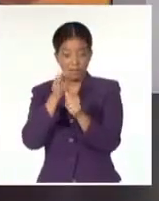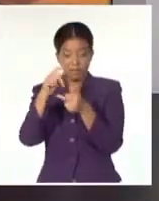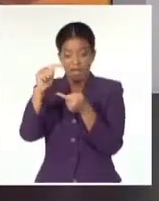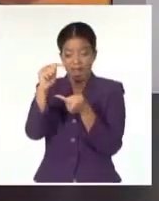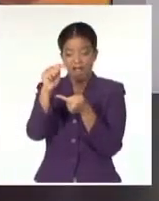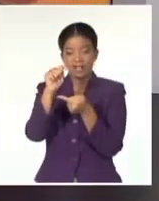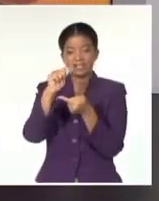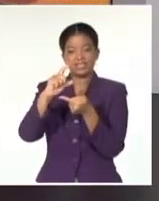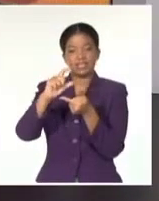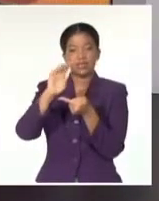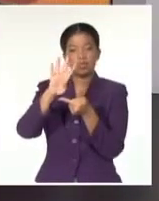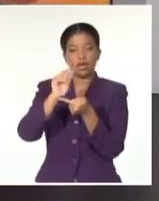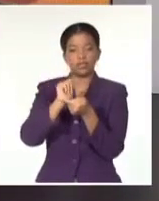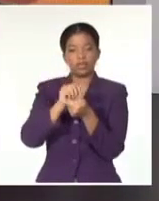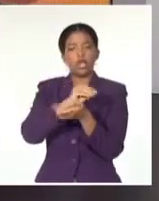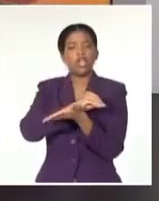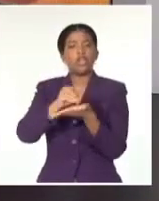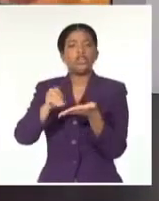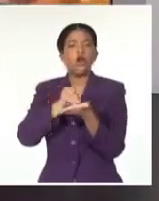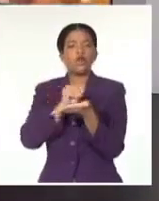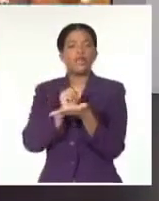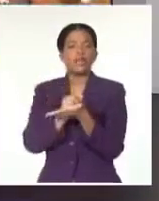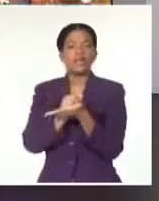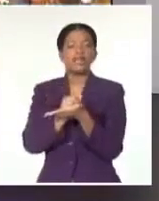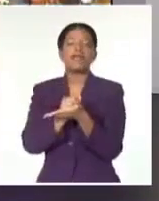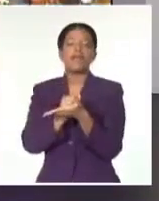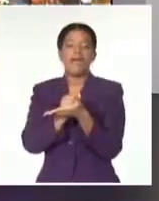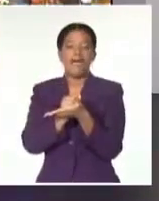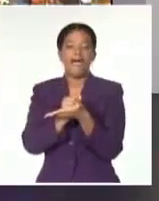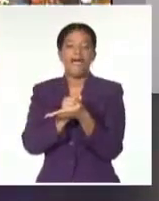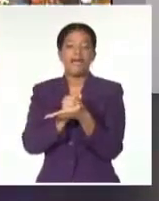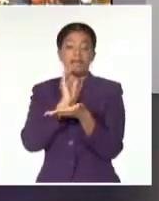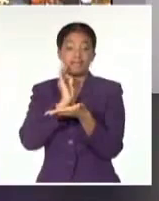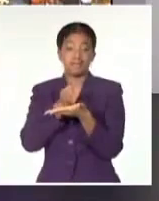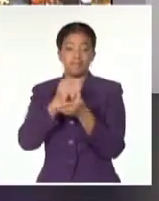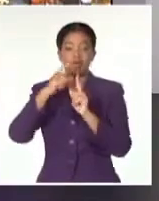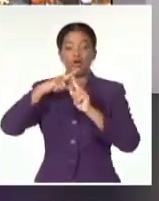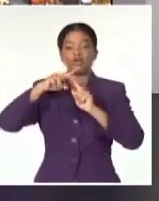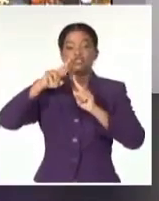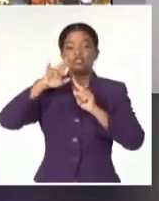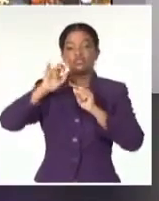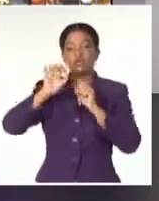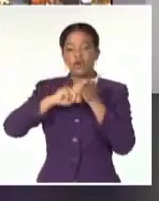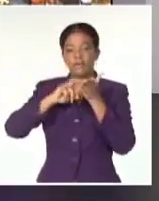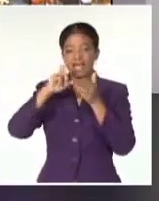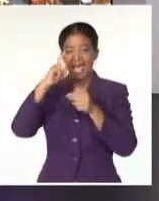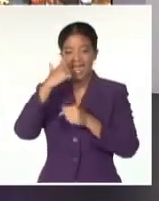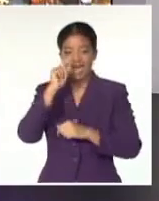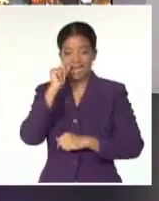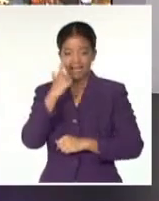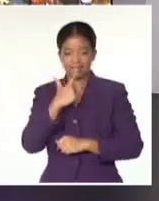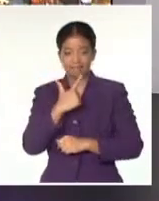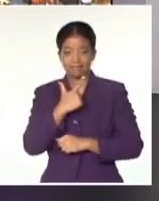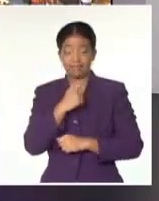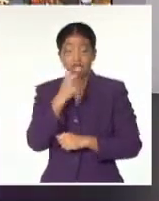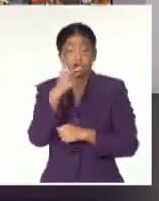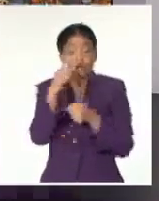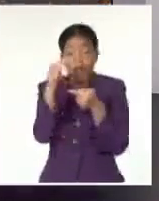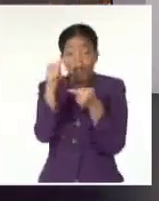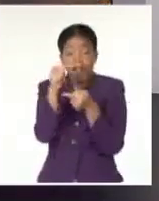en Tropicana. Todo está grabado en un video. Le dijo, dos laticas de C4 y volaba aquello.